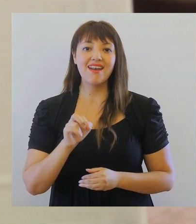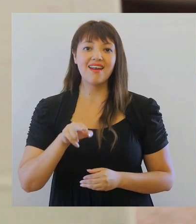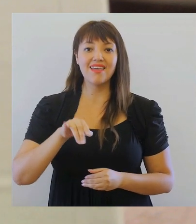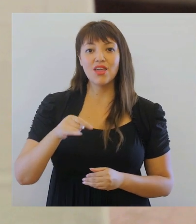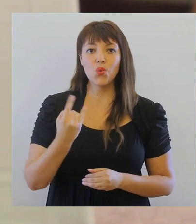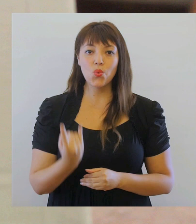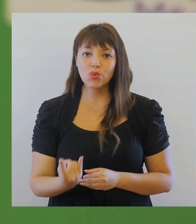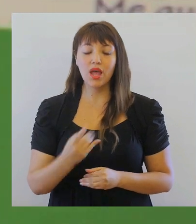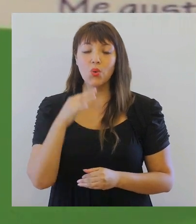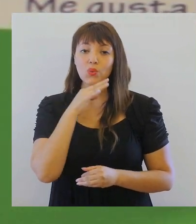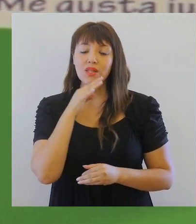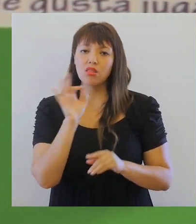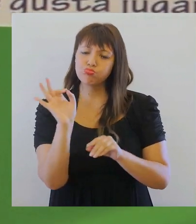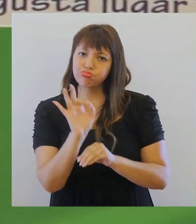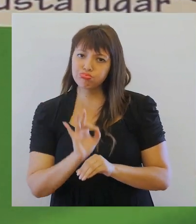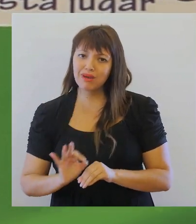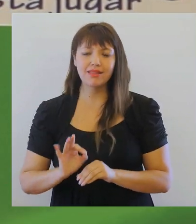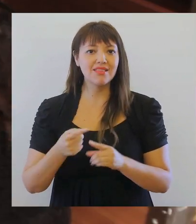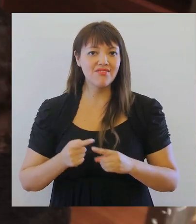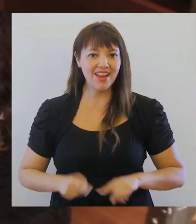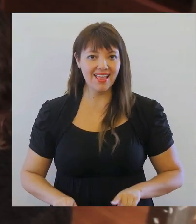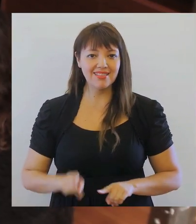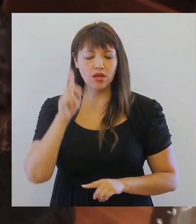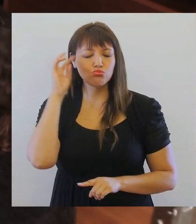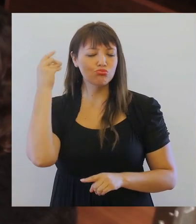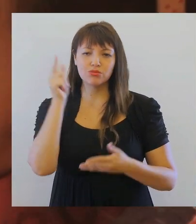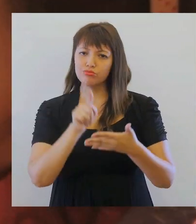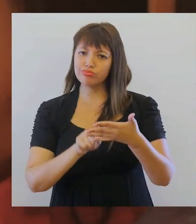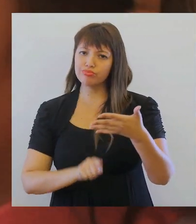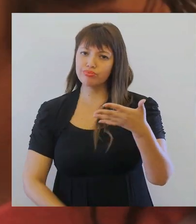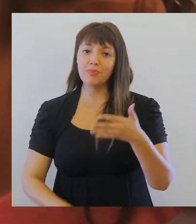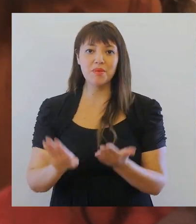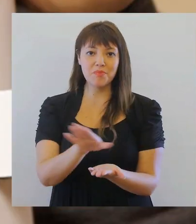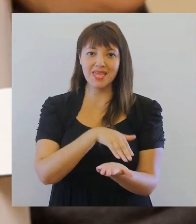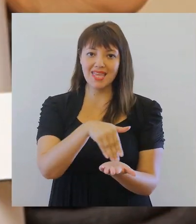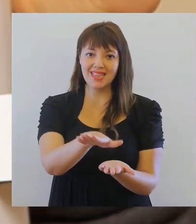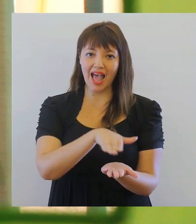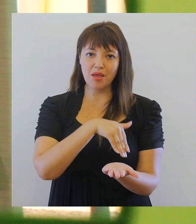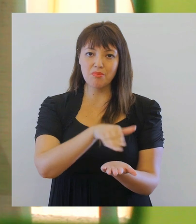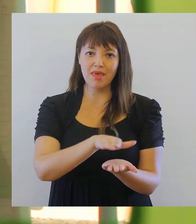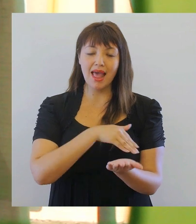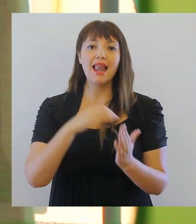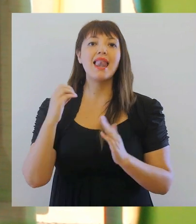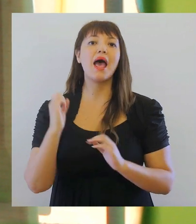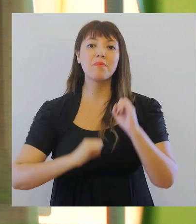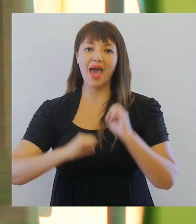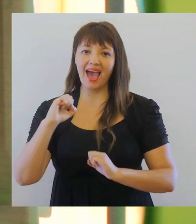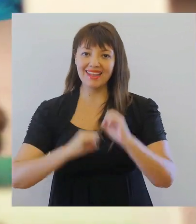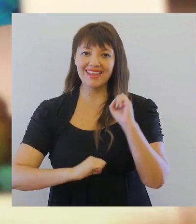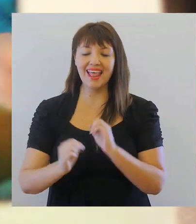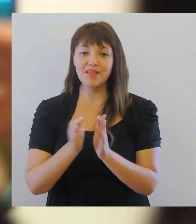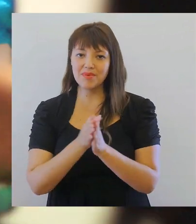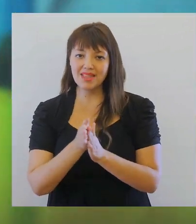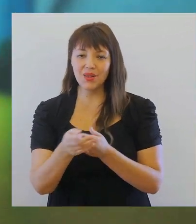diseñado para ser usado de muchas formas, tantas como se les ocurran. Píntame. Manaje un misterio.